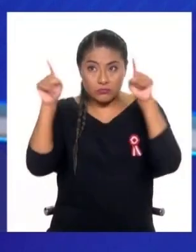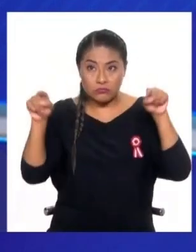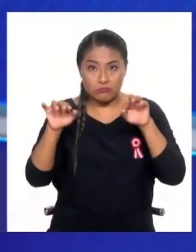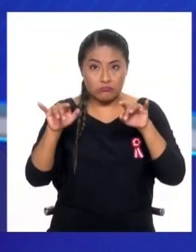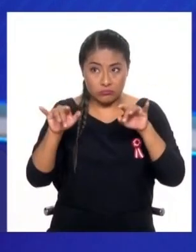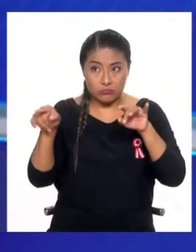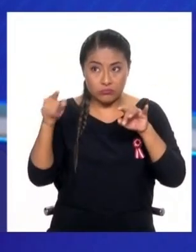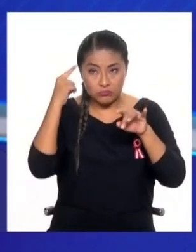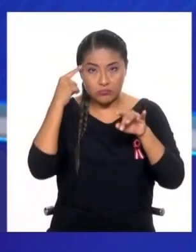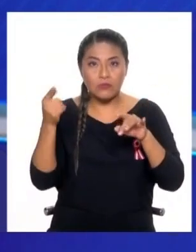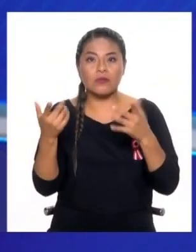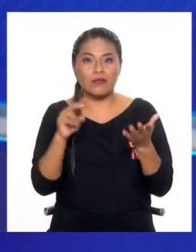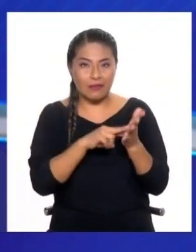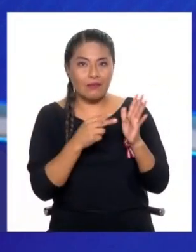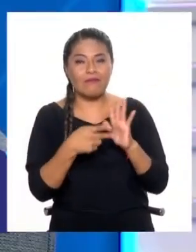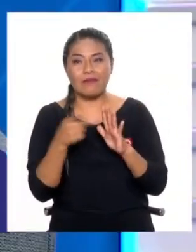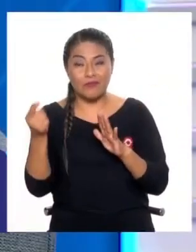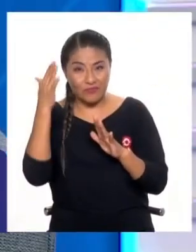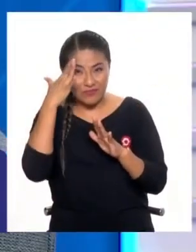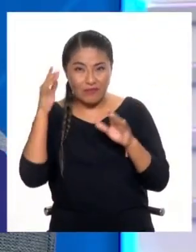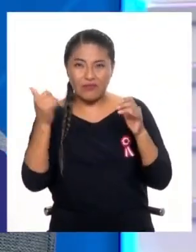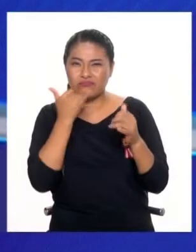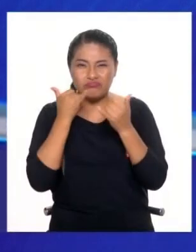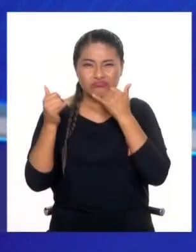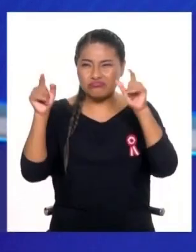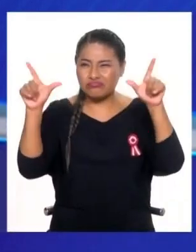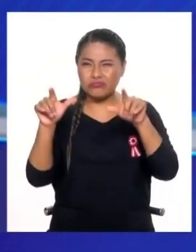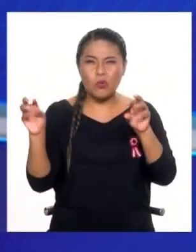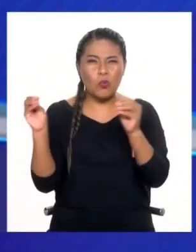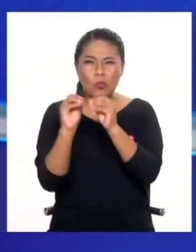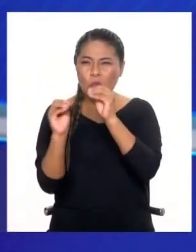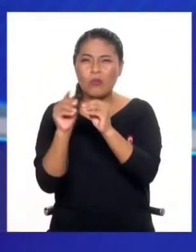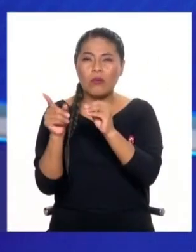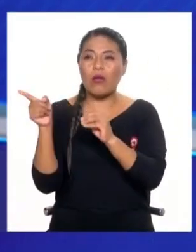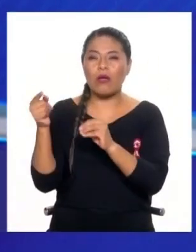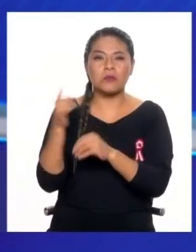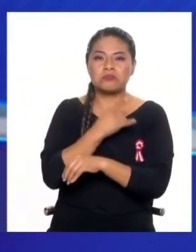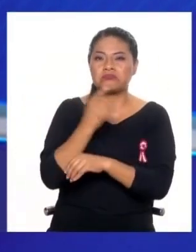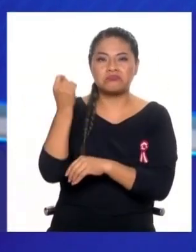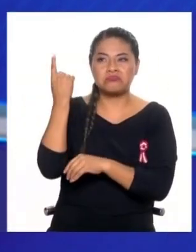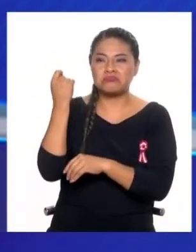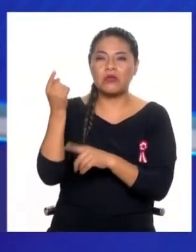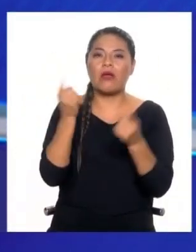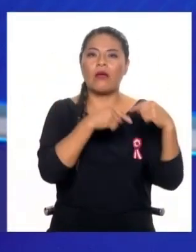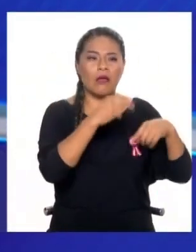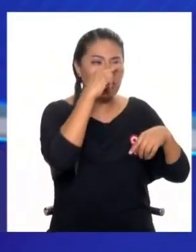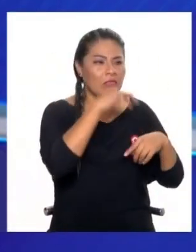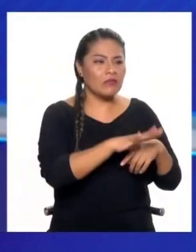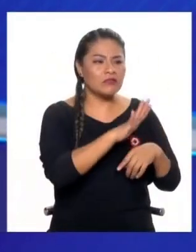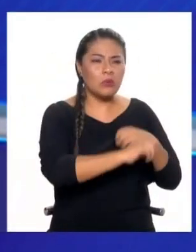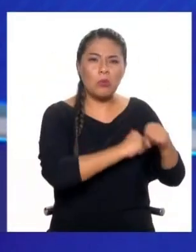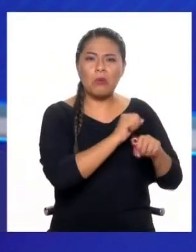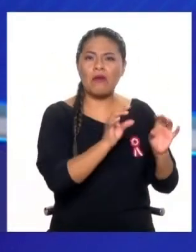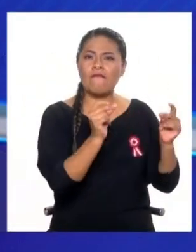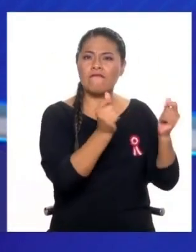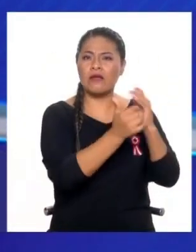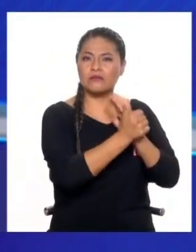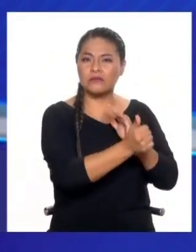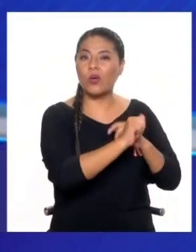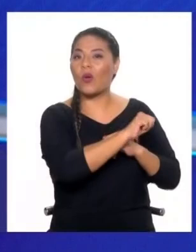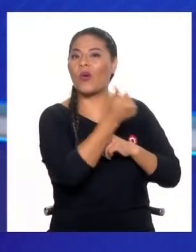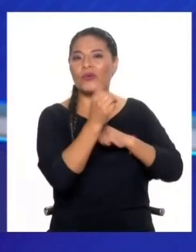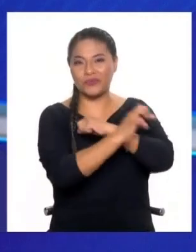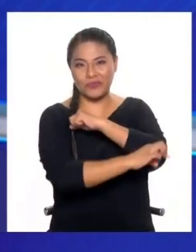es lo que se conoce como alfabetización digital. Sí. Lo que sucede, Maite, es que nos han educado durante muchísimos años a